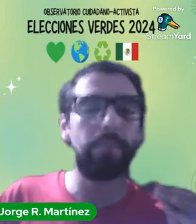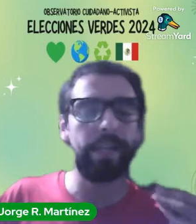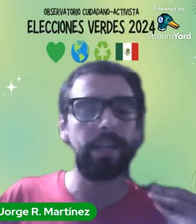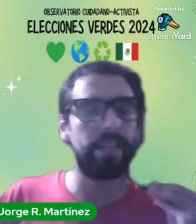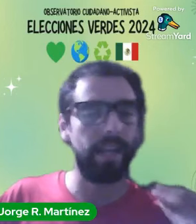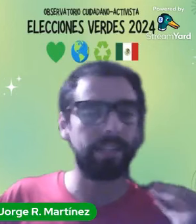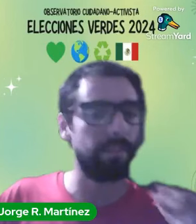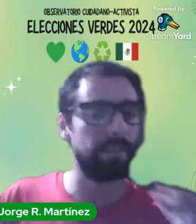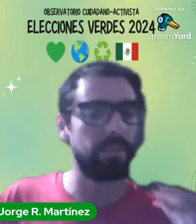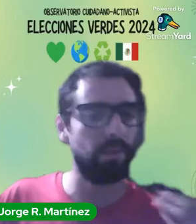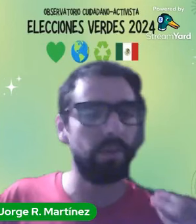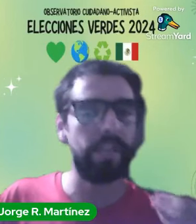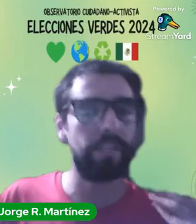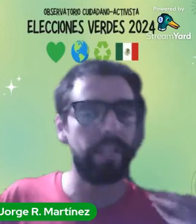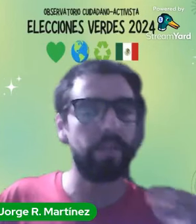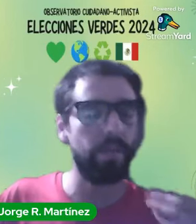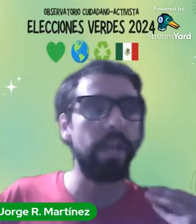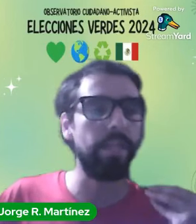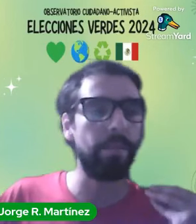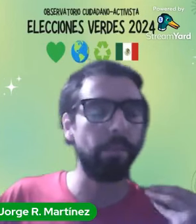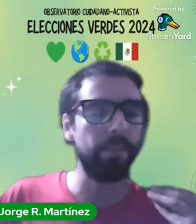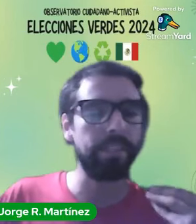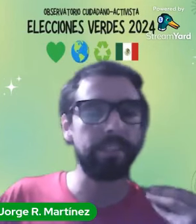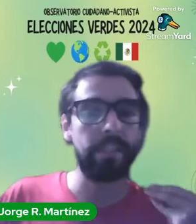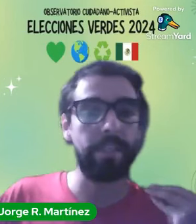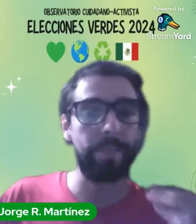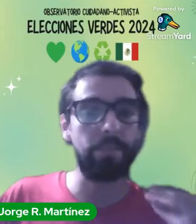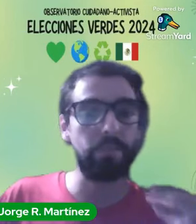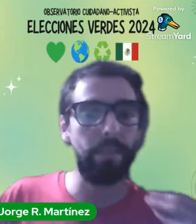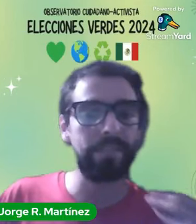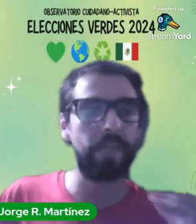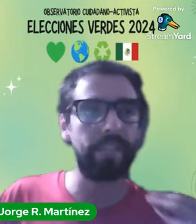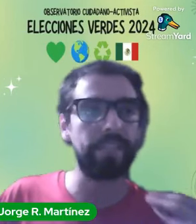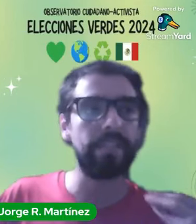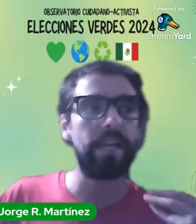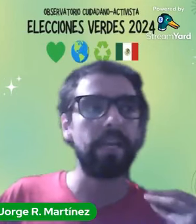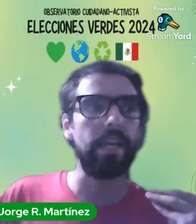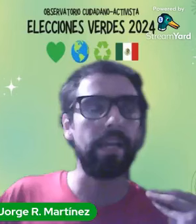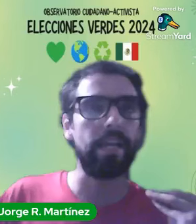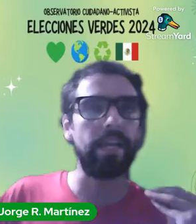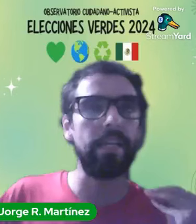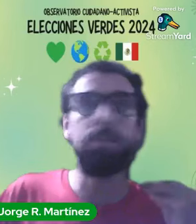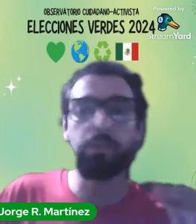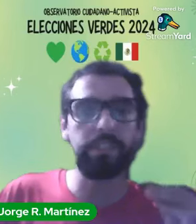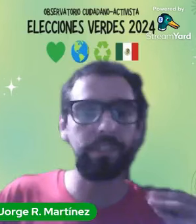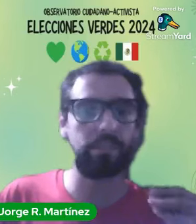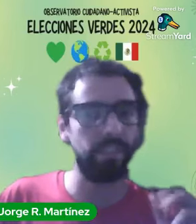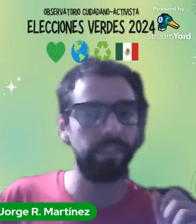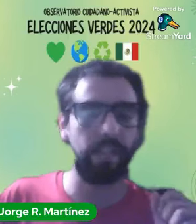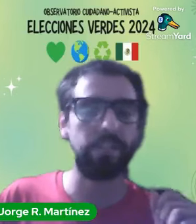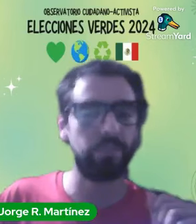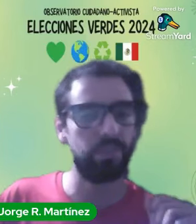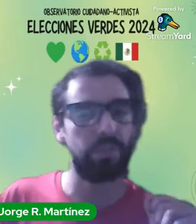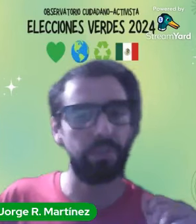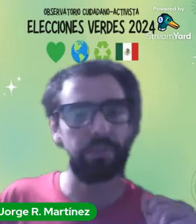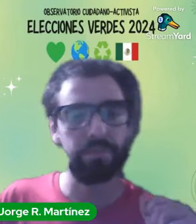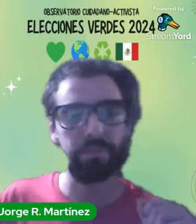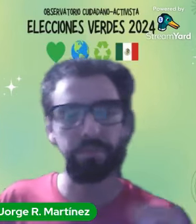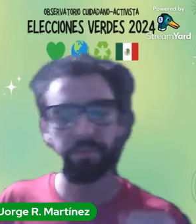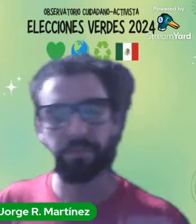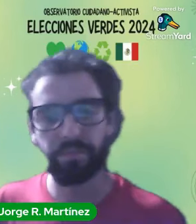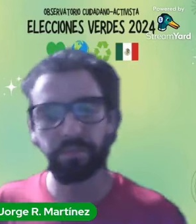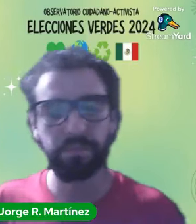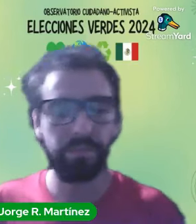compleja de la que se presentó el día de hoy y de propuestas también mucho más concretas y muchas ausentes en la discusión de hoy